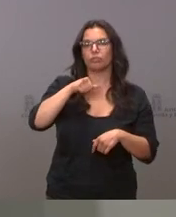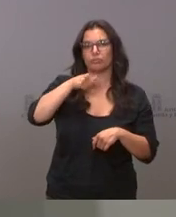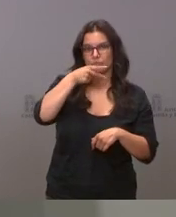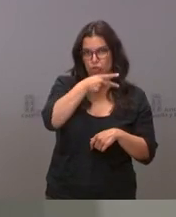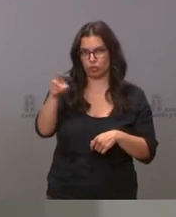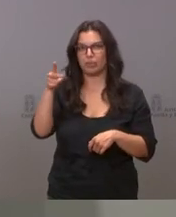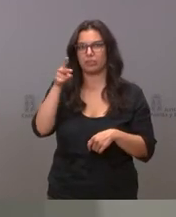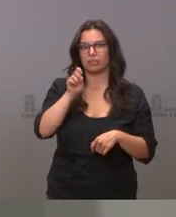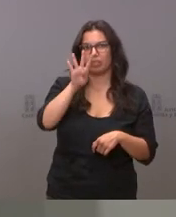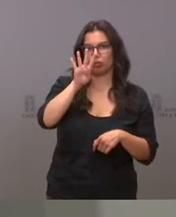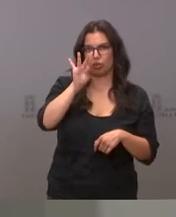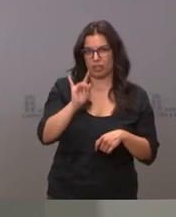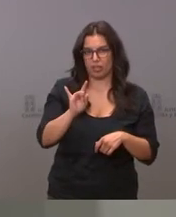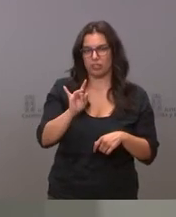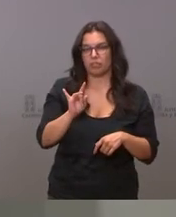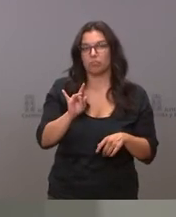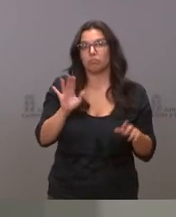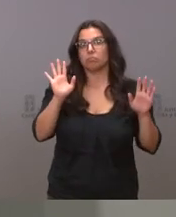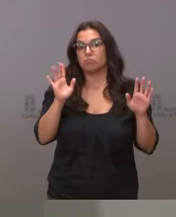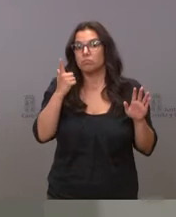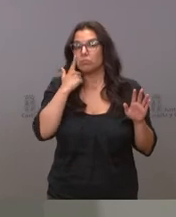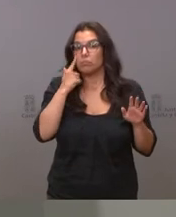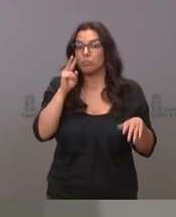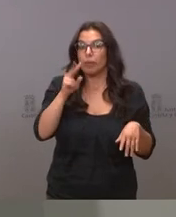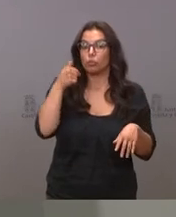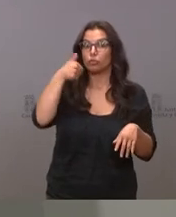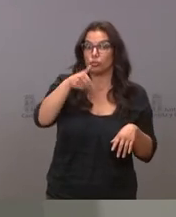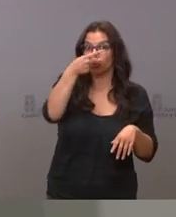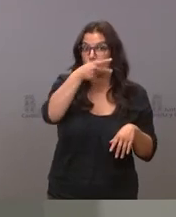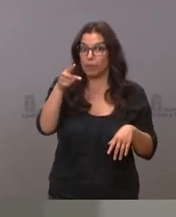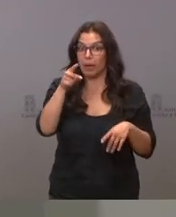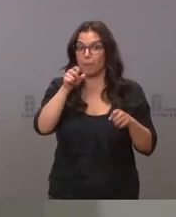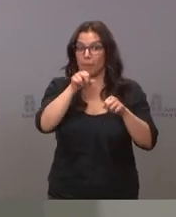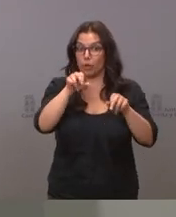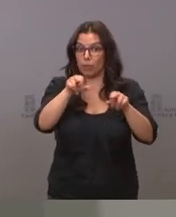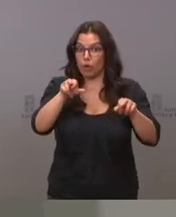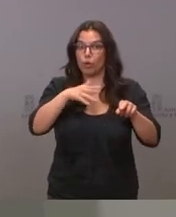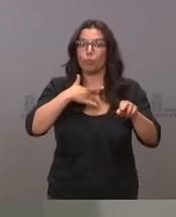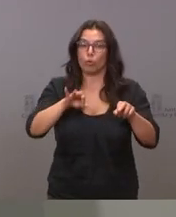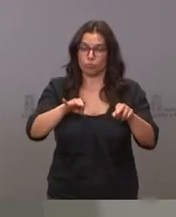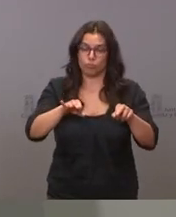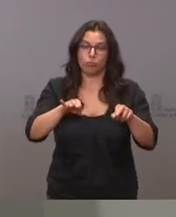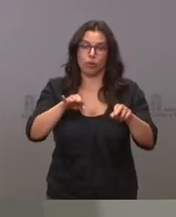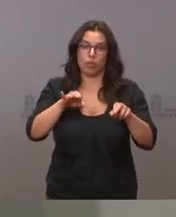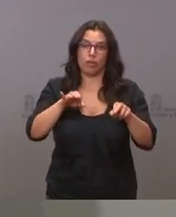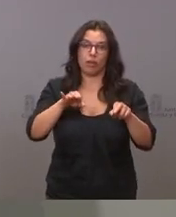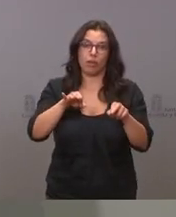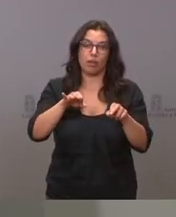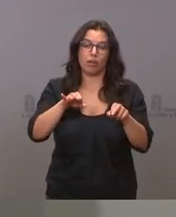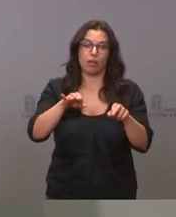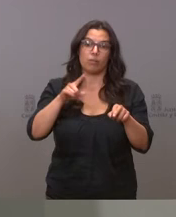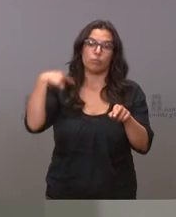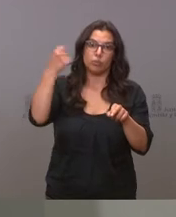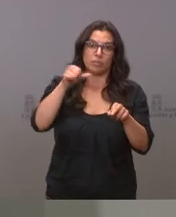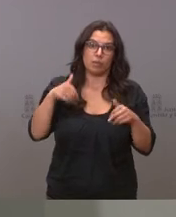salvo que veamos que empeora la situación en alguna de las provincias en lo cual tomaríamos la decisión la próxima